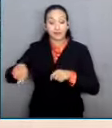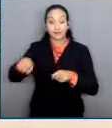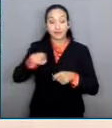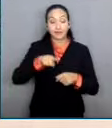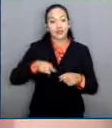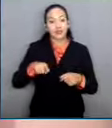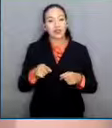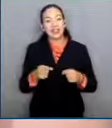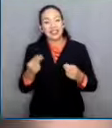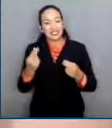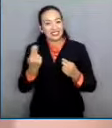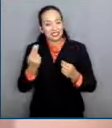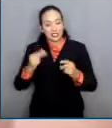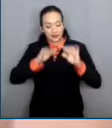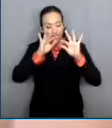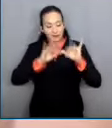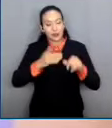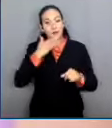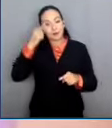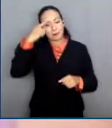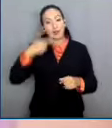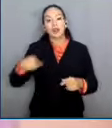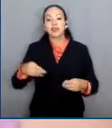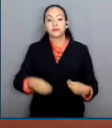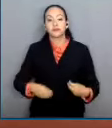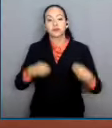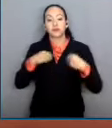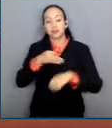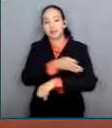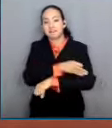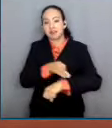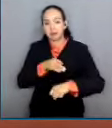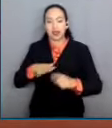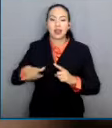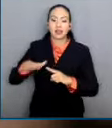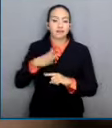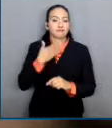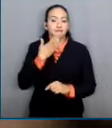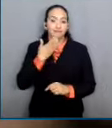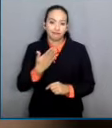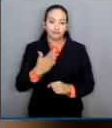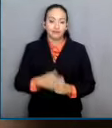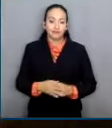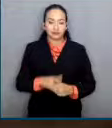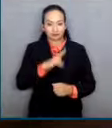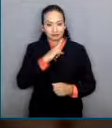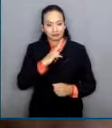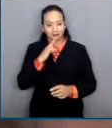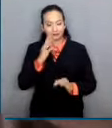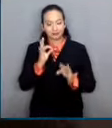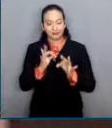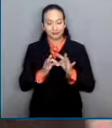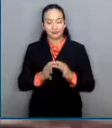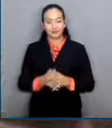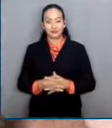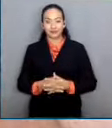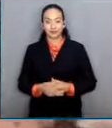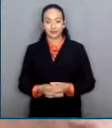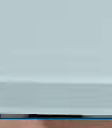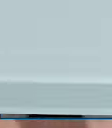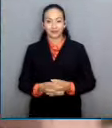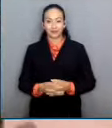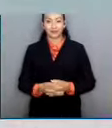estabilidad individual y familiar. Con información de José Luis Guerra García para el Canal del Poder Judicial de la Federación.